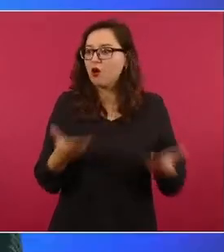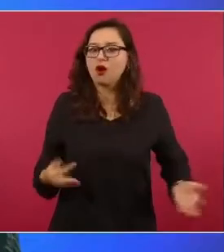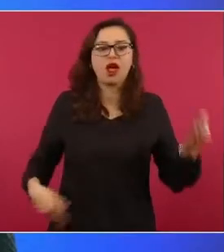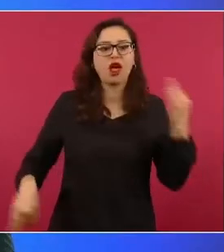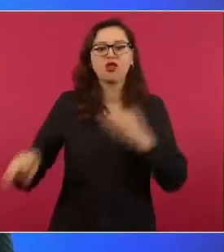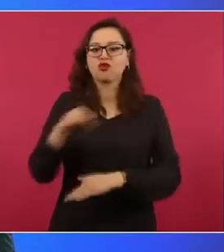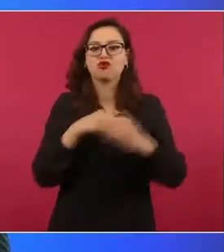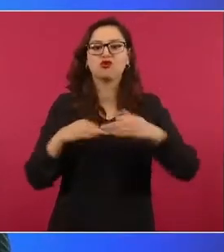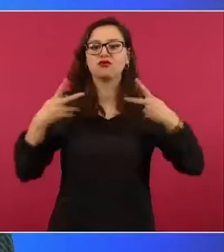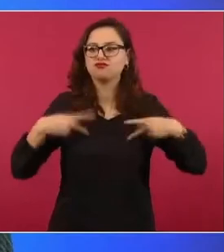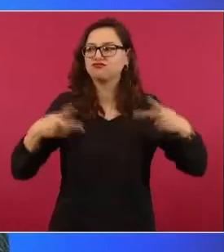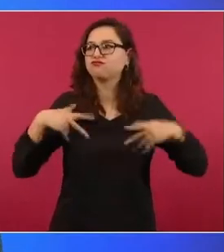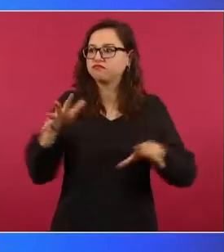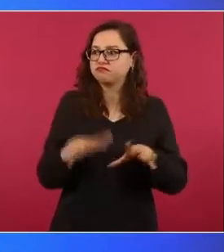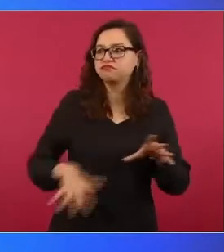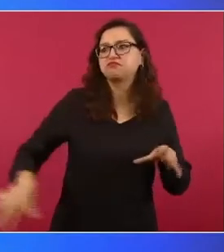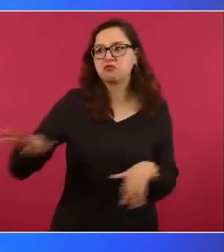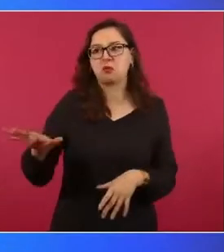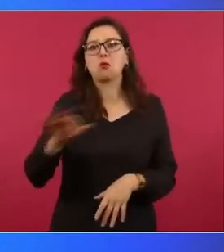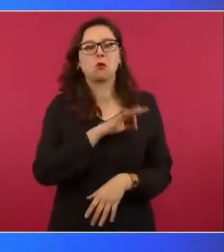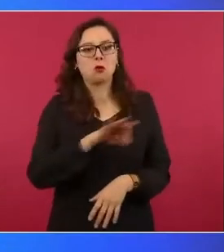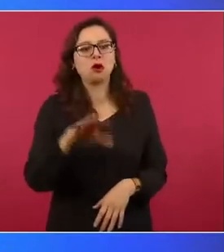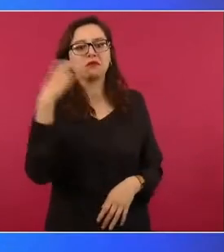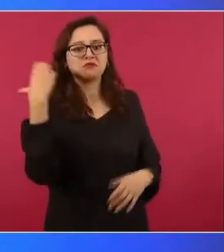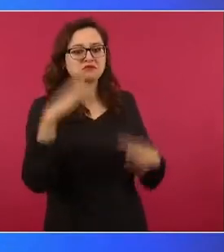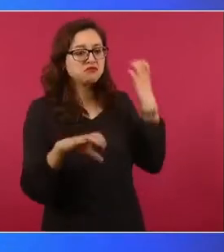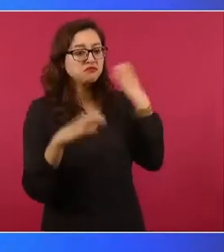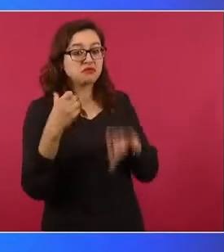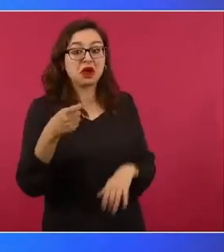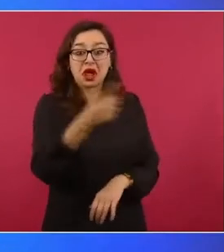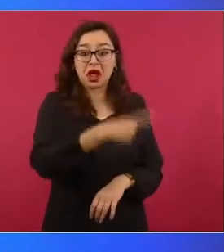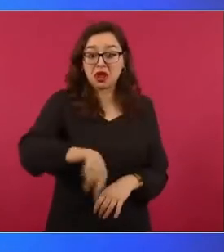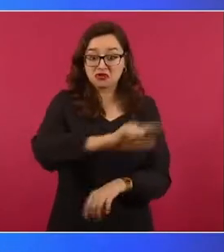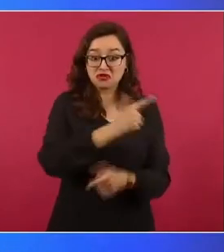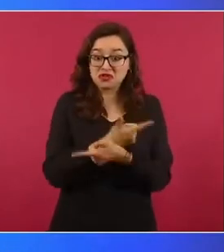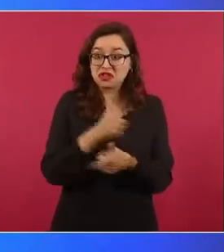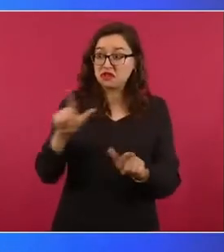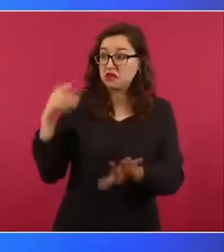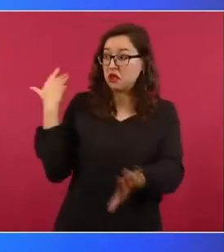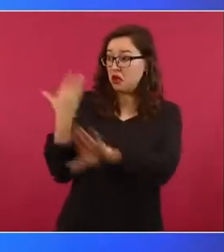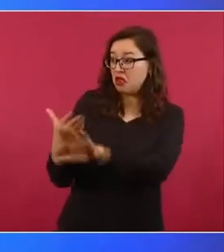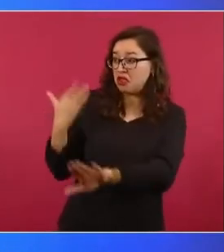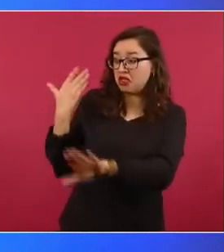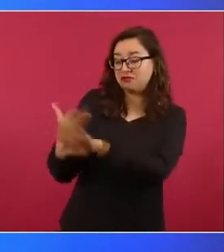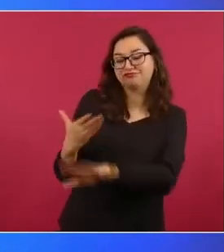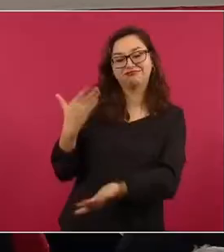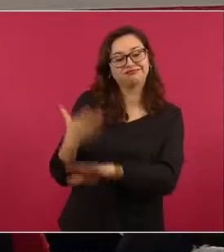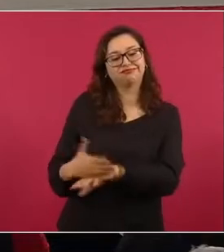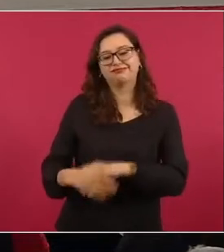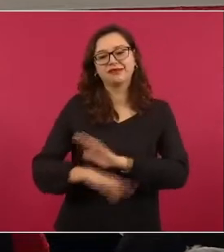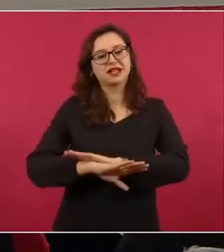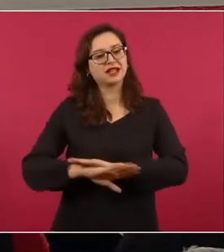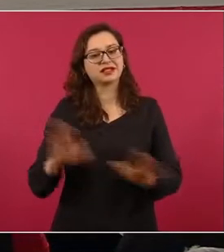a cualquier otro actor político, social o económico.